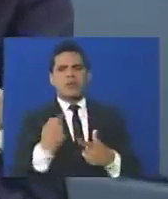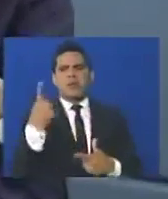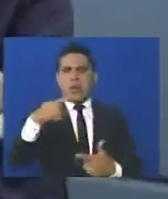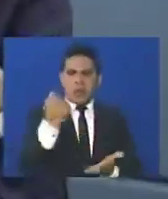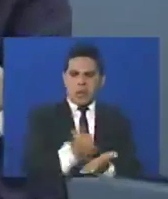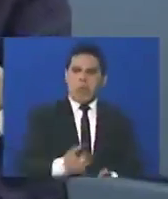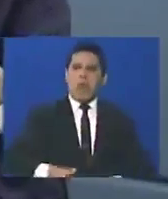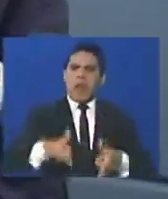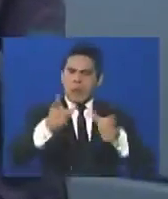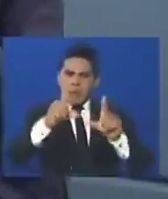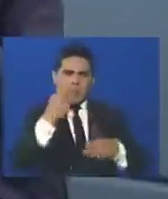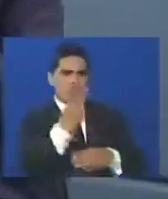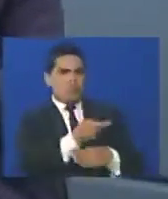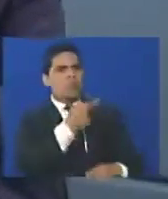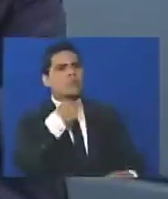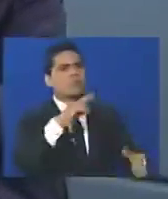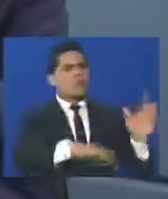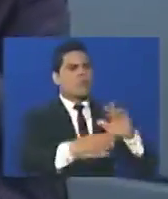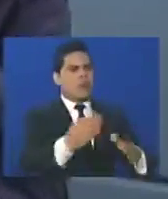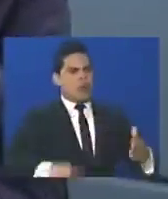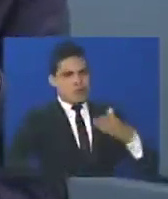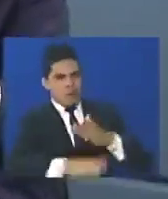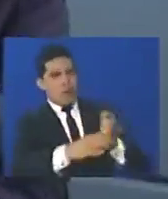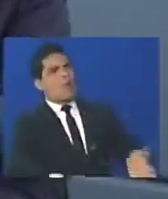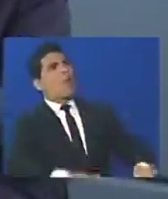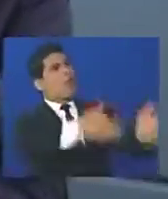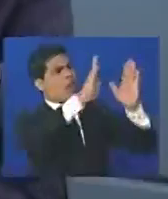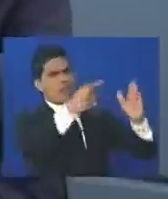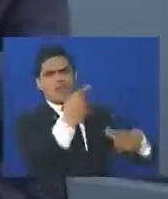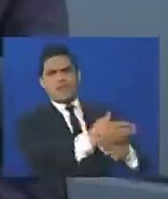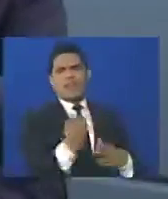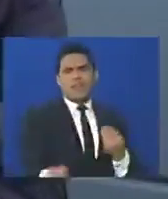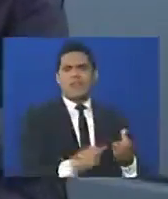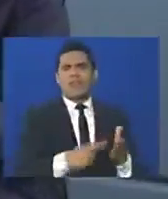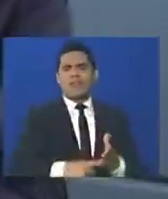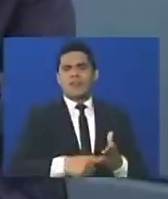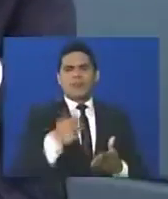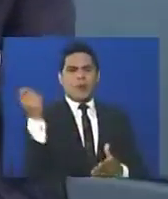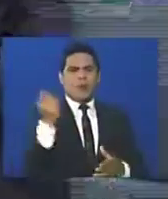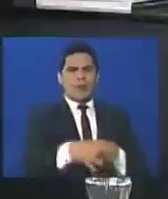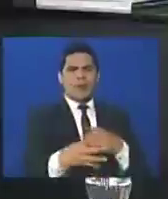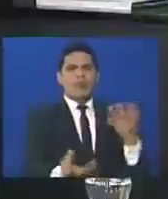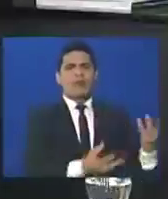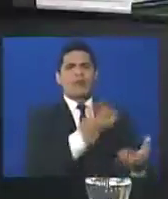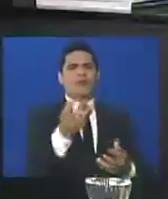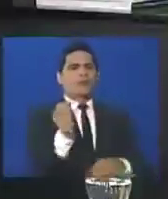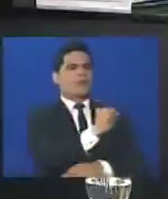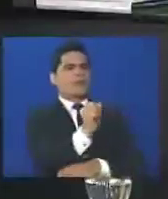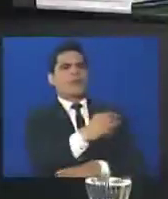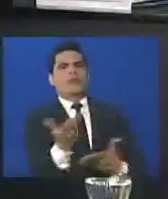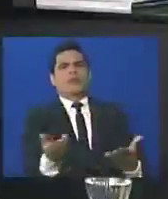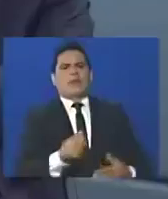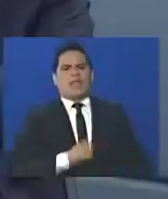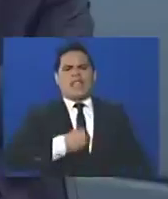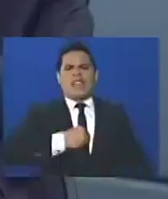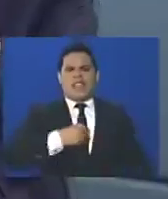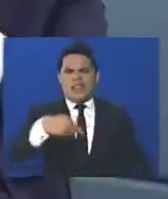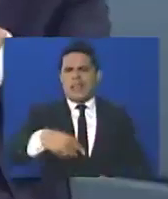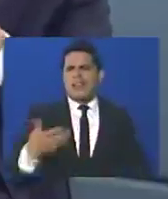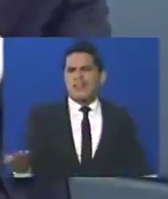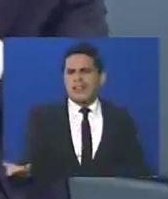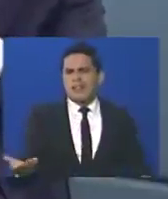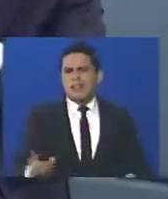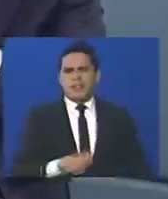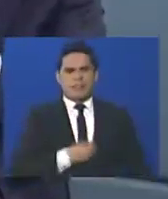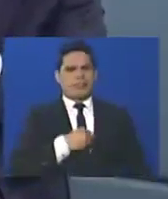licencia para matar y se meten en edificios, violan edificios, queman automóviles, asesinan gente, pero ¿y qué es esto? Yo